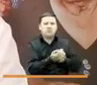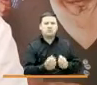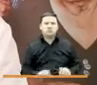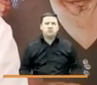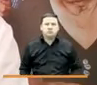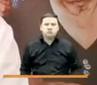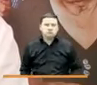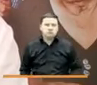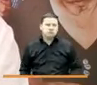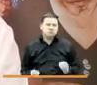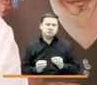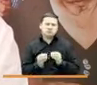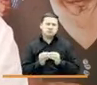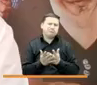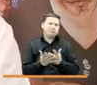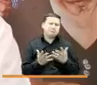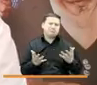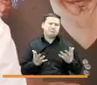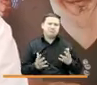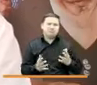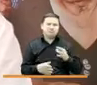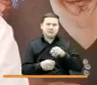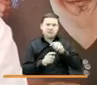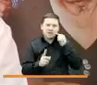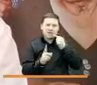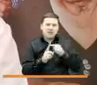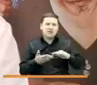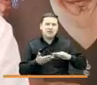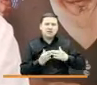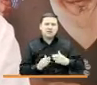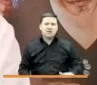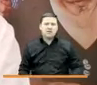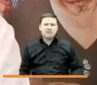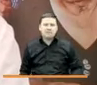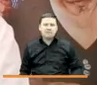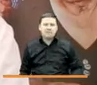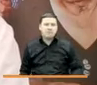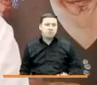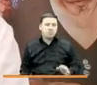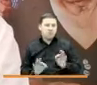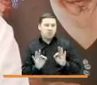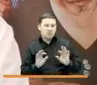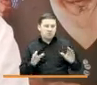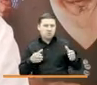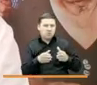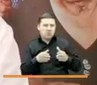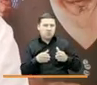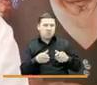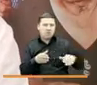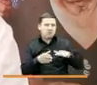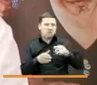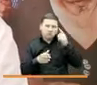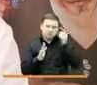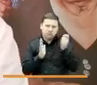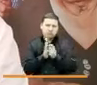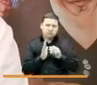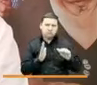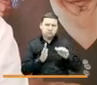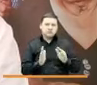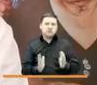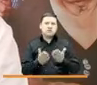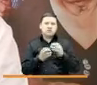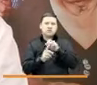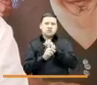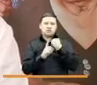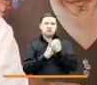y muchos muchos beneficios para la comunidad y culminar como se dice con con el haber recuperado el tejido